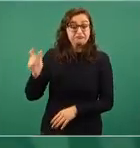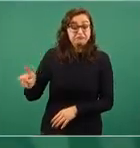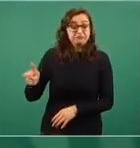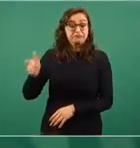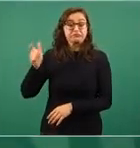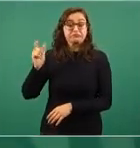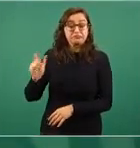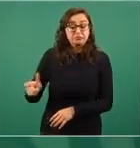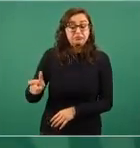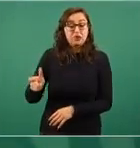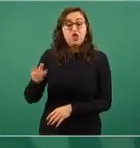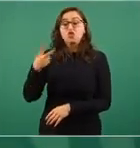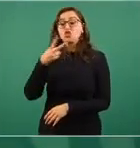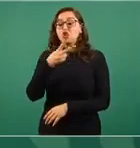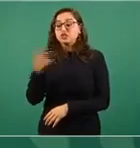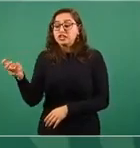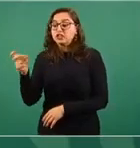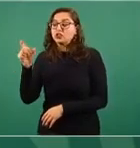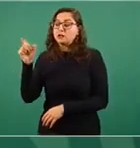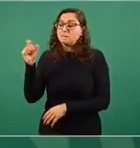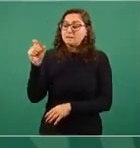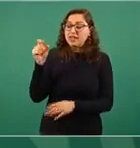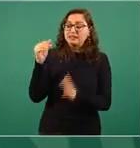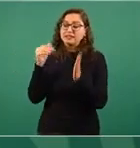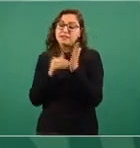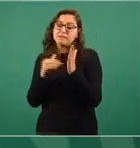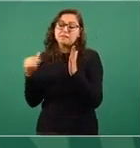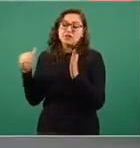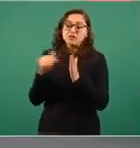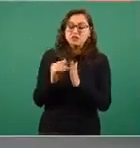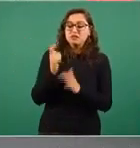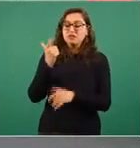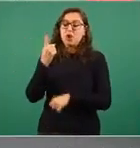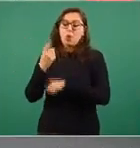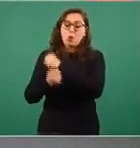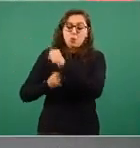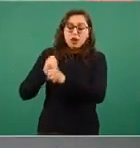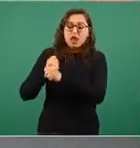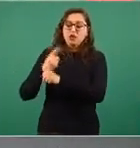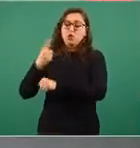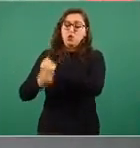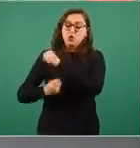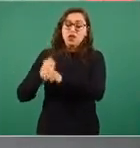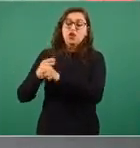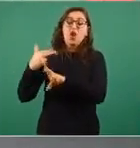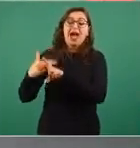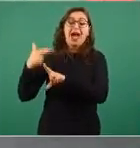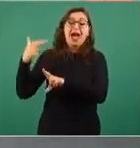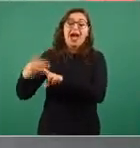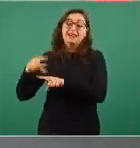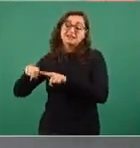220 millones de pesos al año, durante 20 años.